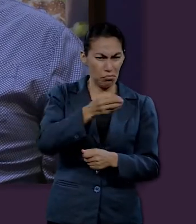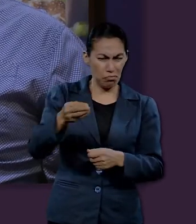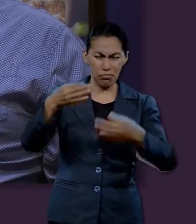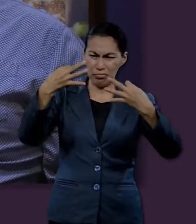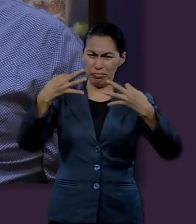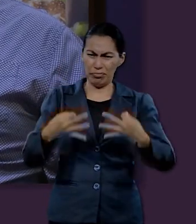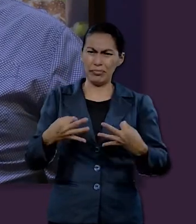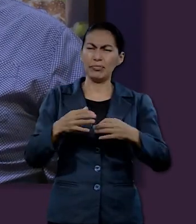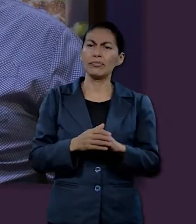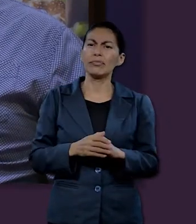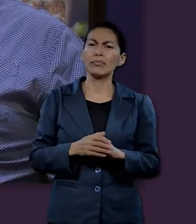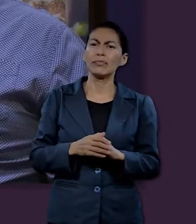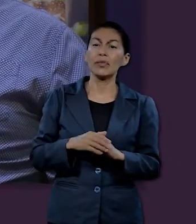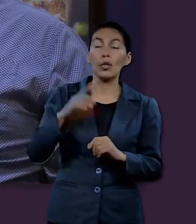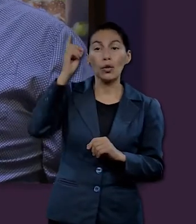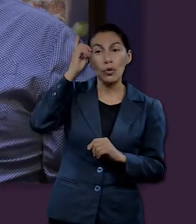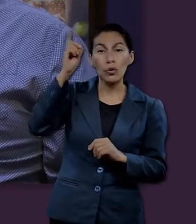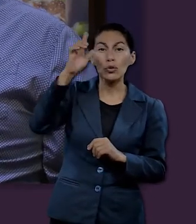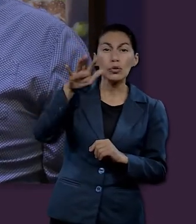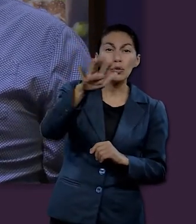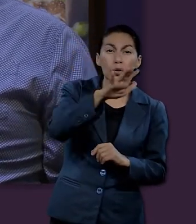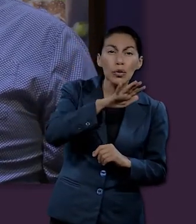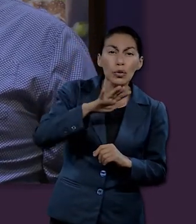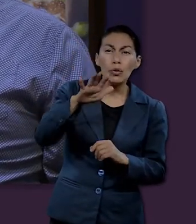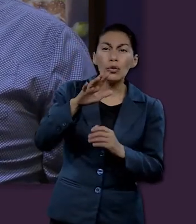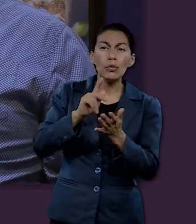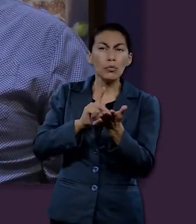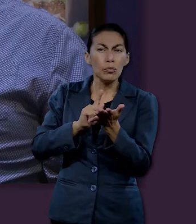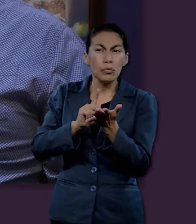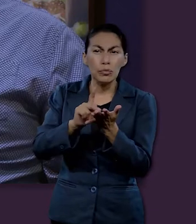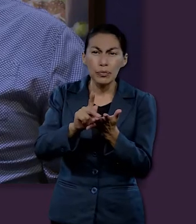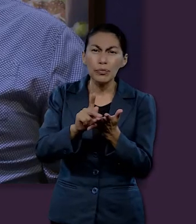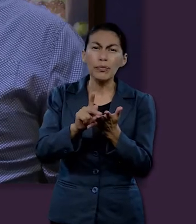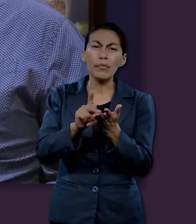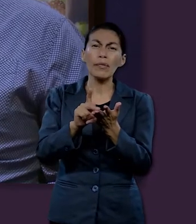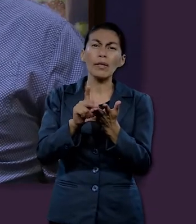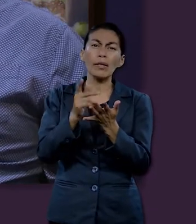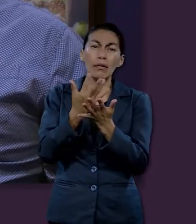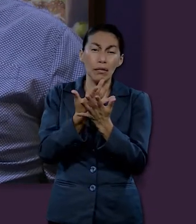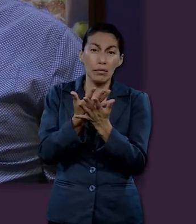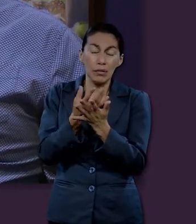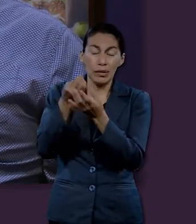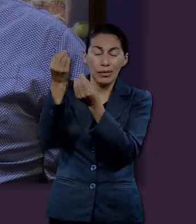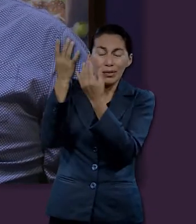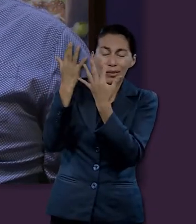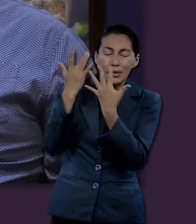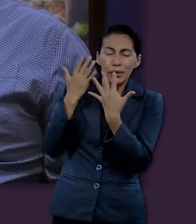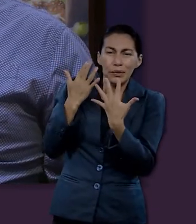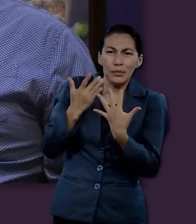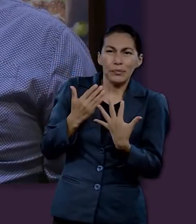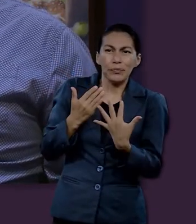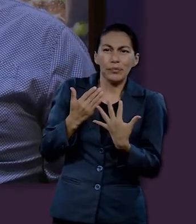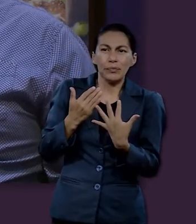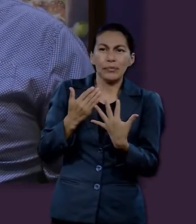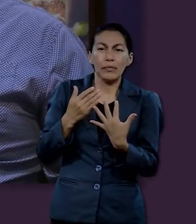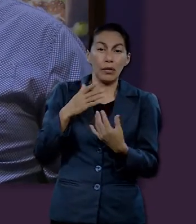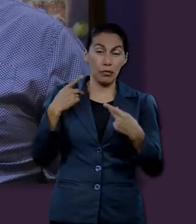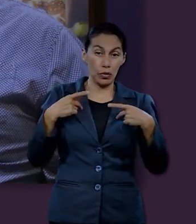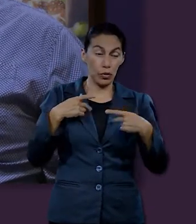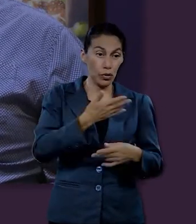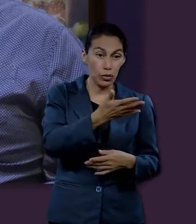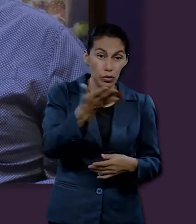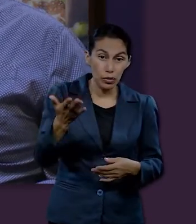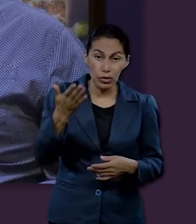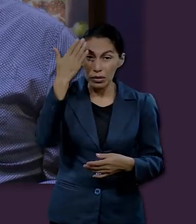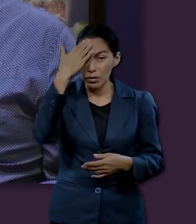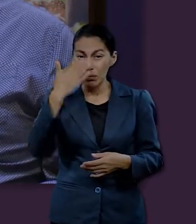orden. Él va a purificar todo el mundo y pues de alguna manera nos da esperanza para saber que la segunda